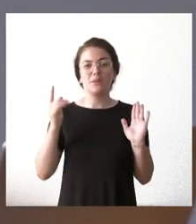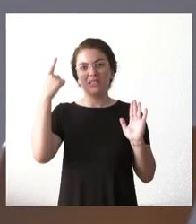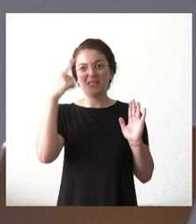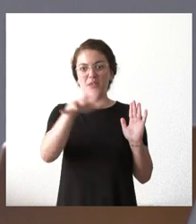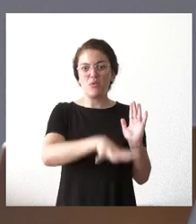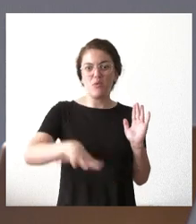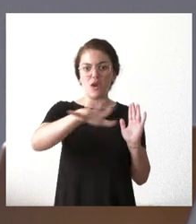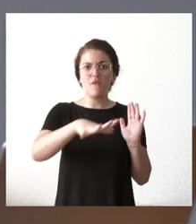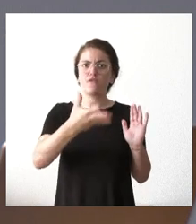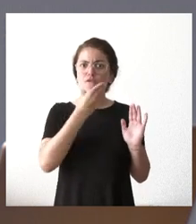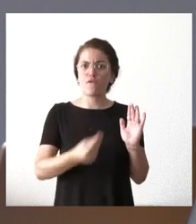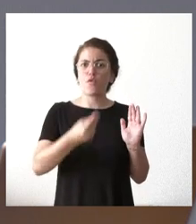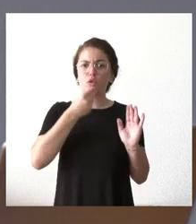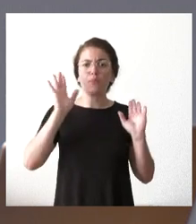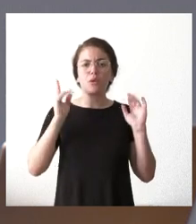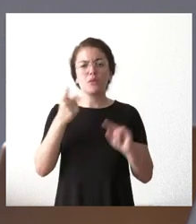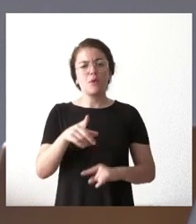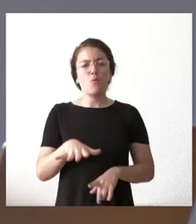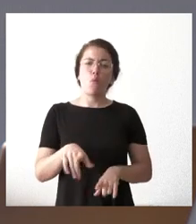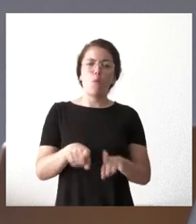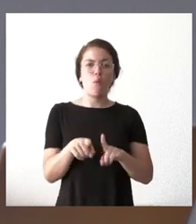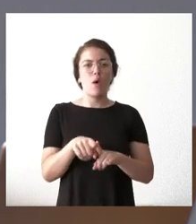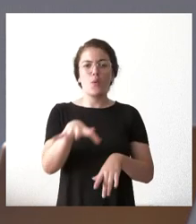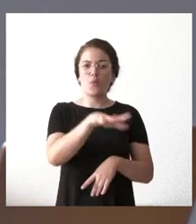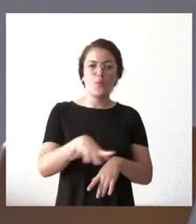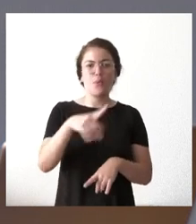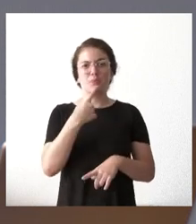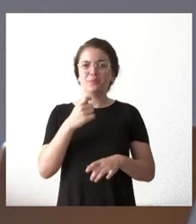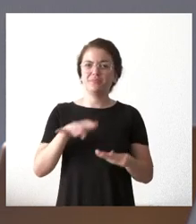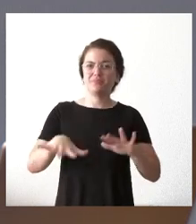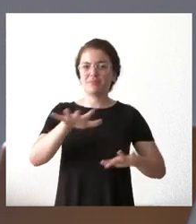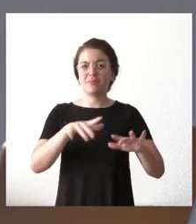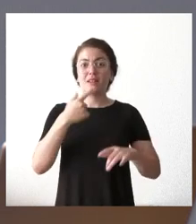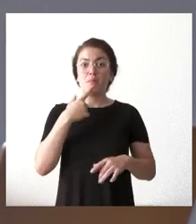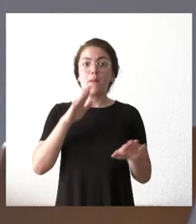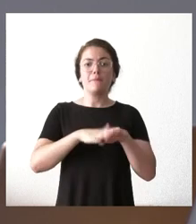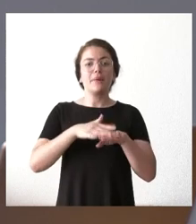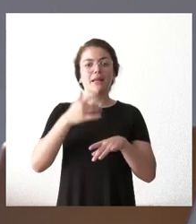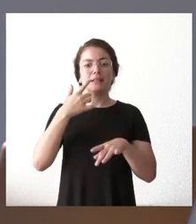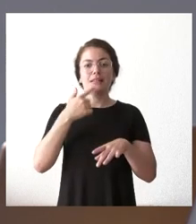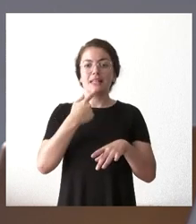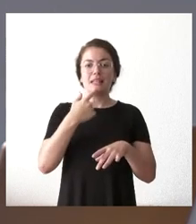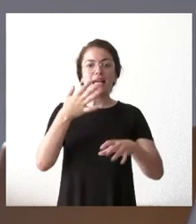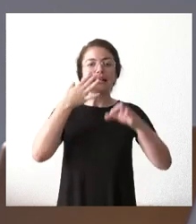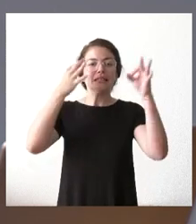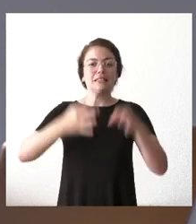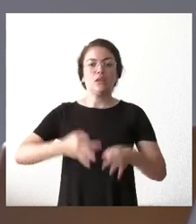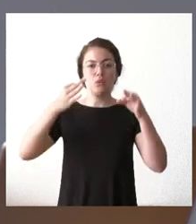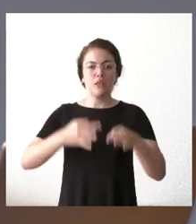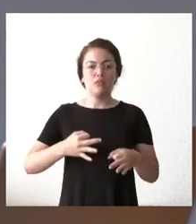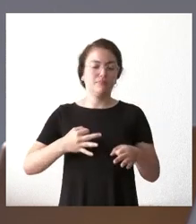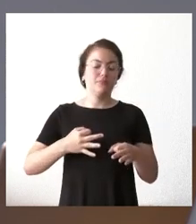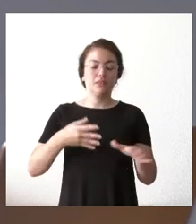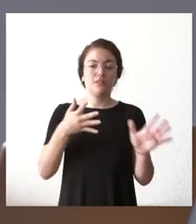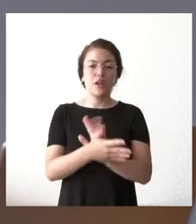un lugar precioso, pero que tiene también su complejidad y, al fin de garantizar de forma absoluta la seguridad de las personas, hemos decidido esa cancelación, que